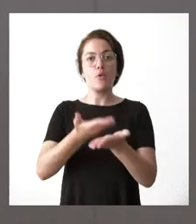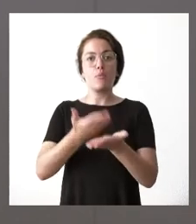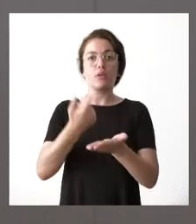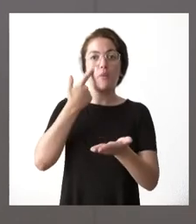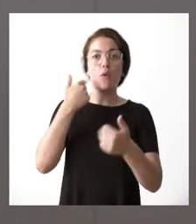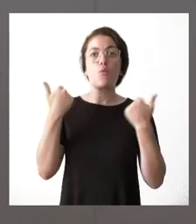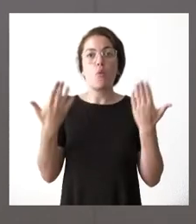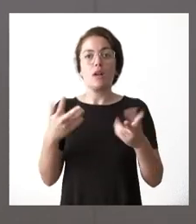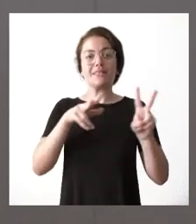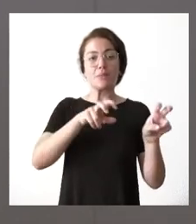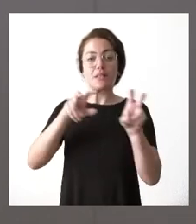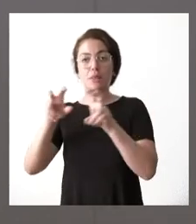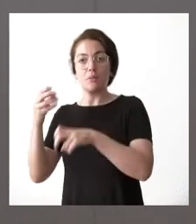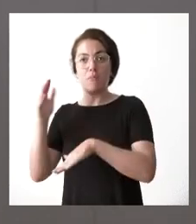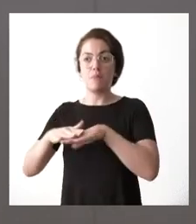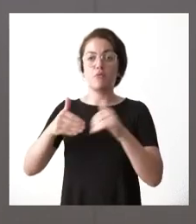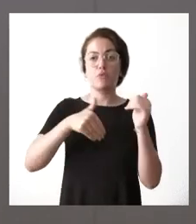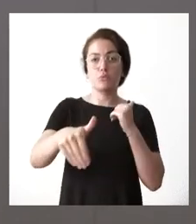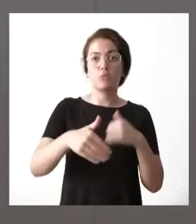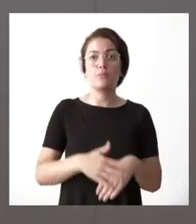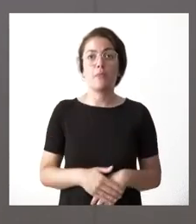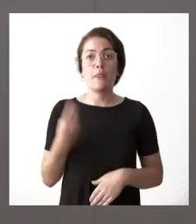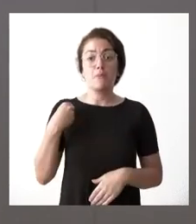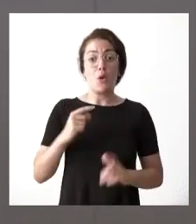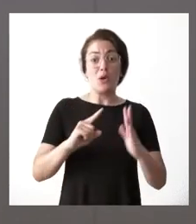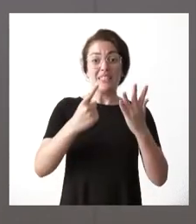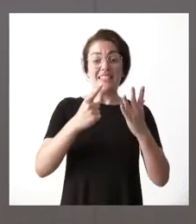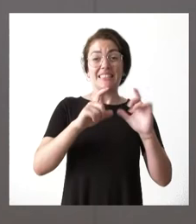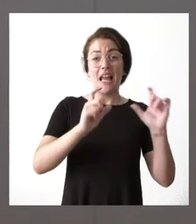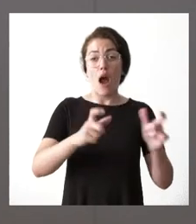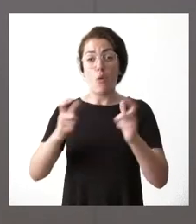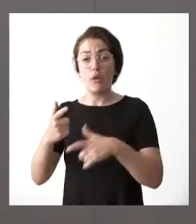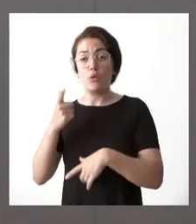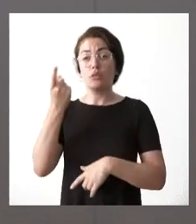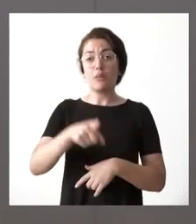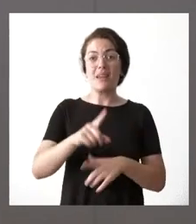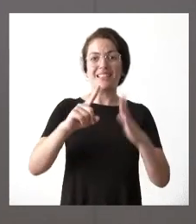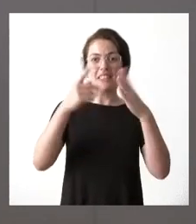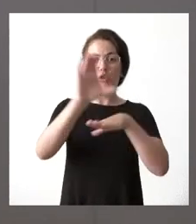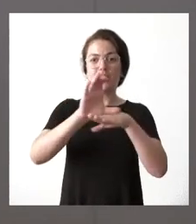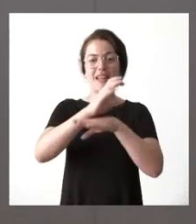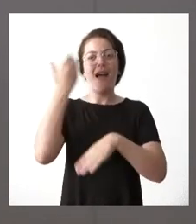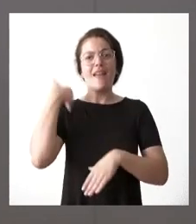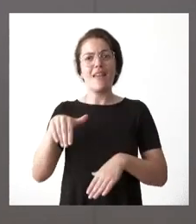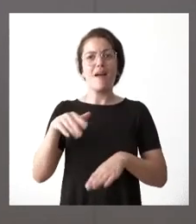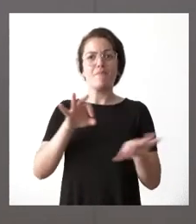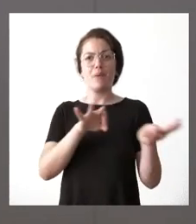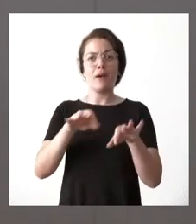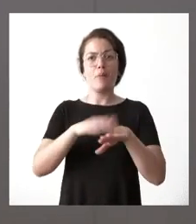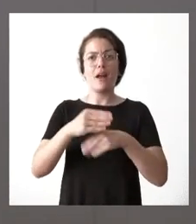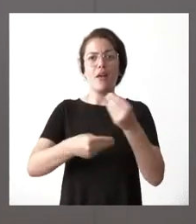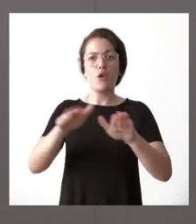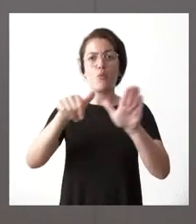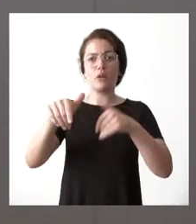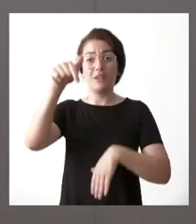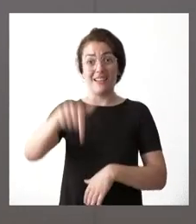o a estas materias de futuro estas seis mesas y esas seis consejerías han trabajado ya para establecer convocatorias para este mes